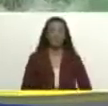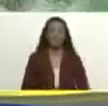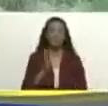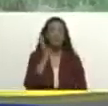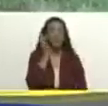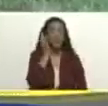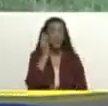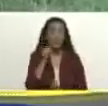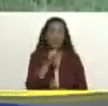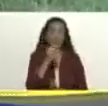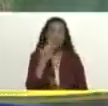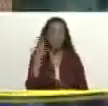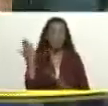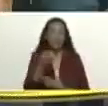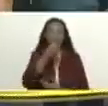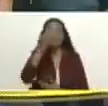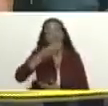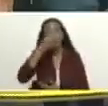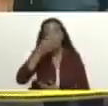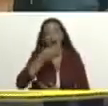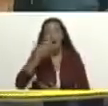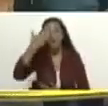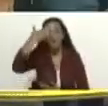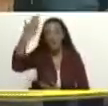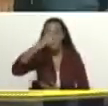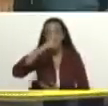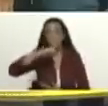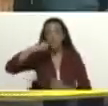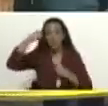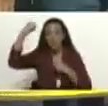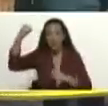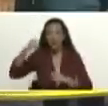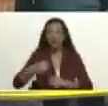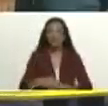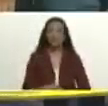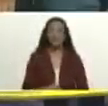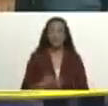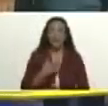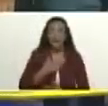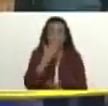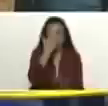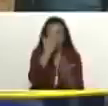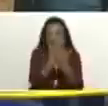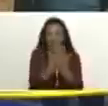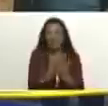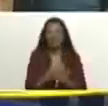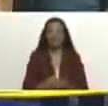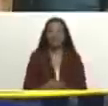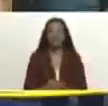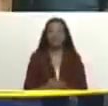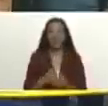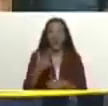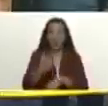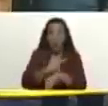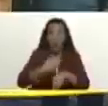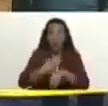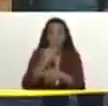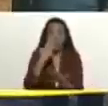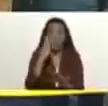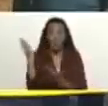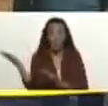palabra Buenas tardes presidente Maduro aquí estamos de frente con nuestro gobernador